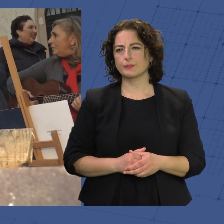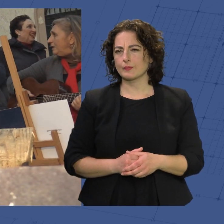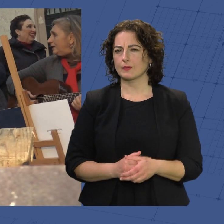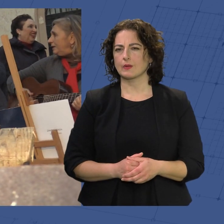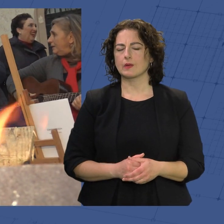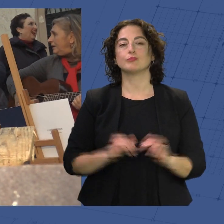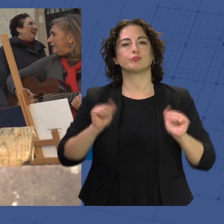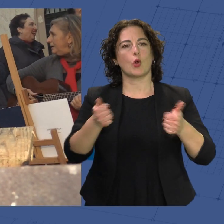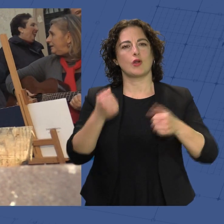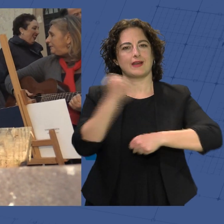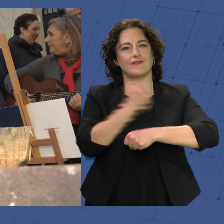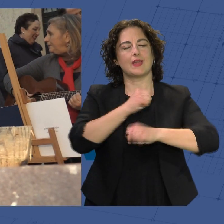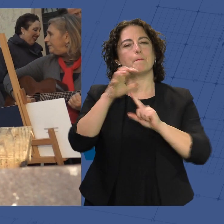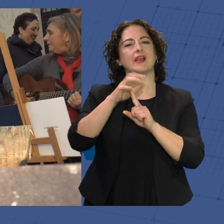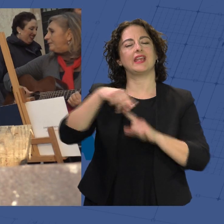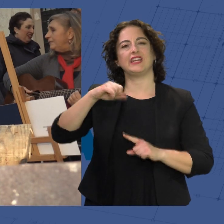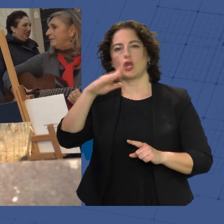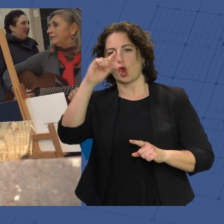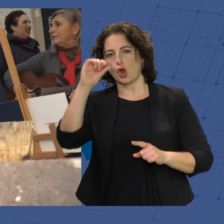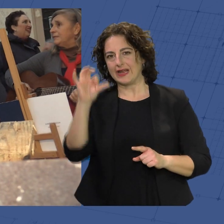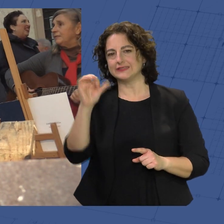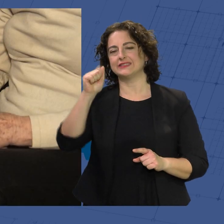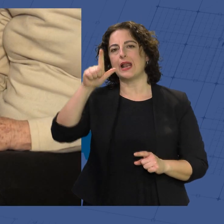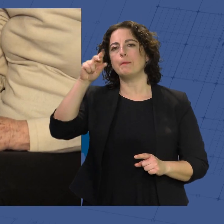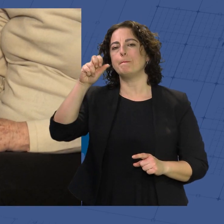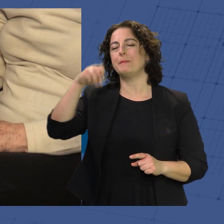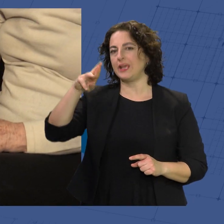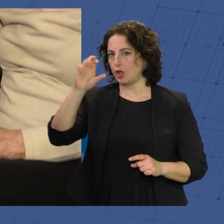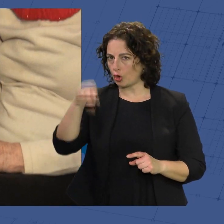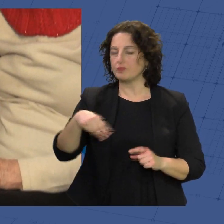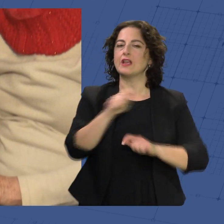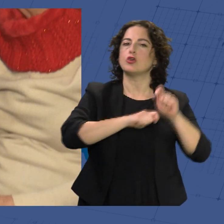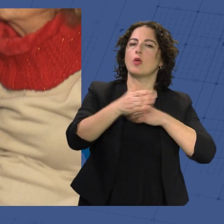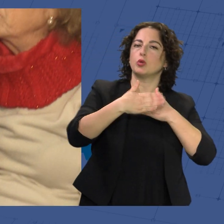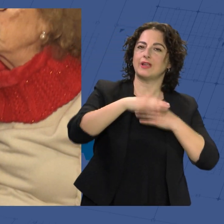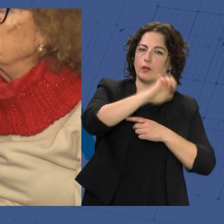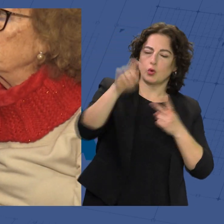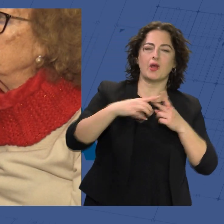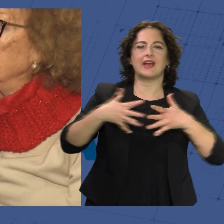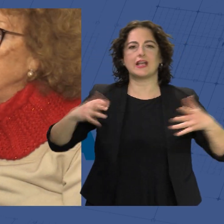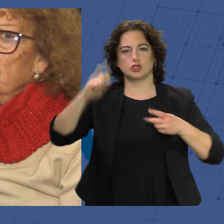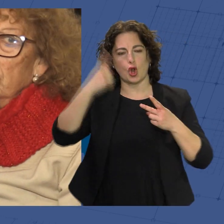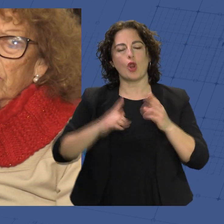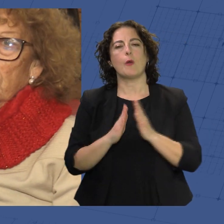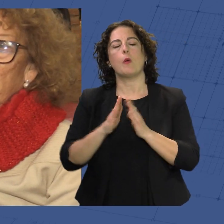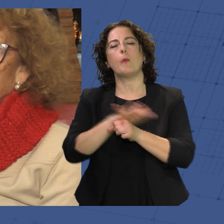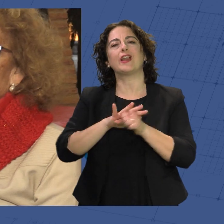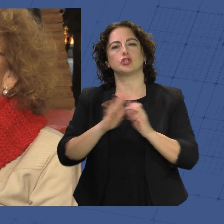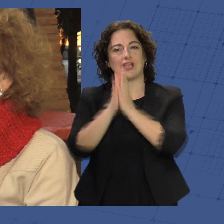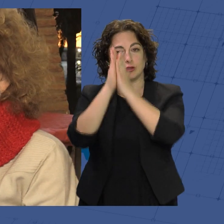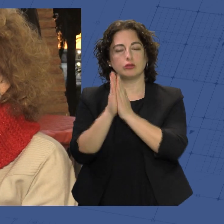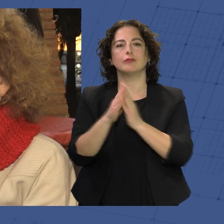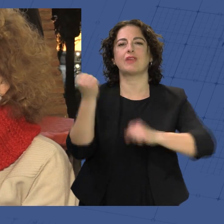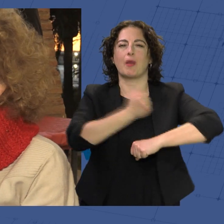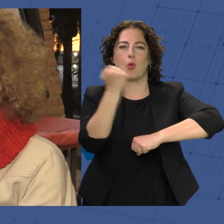Arranca la Navidad en el Parque Nicolás Salmerón. Las asociaciones de vecinos Puerta de Europa, Gran Sol y Barrio Santo han celebrado una